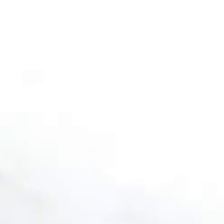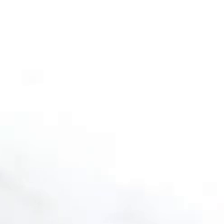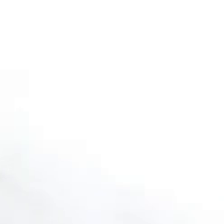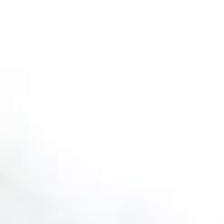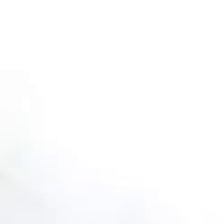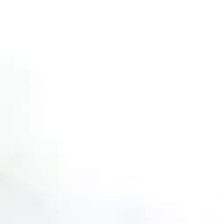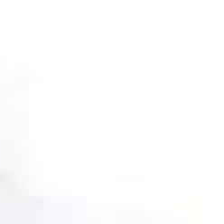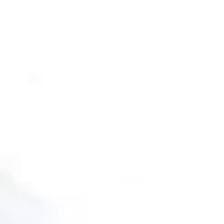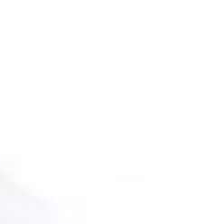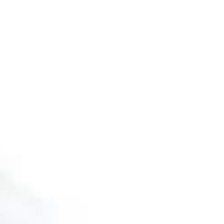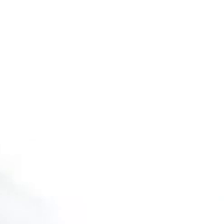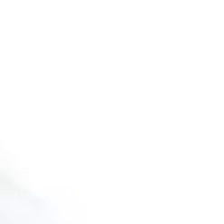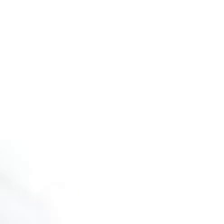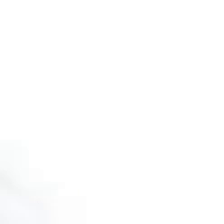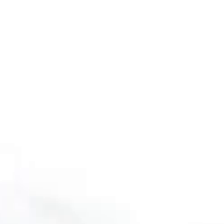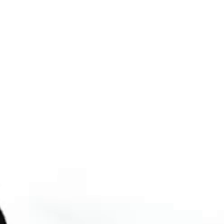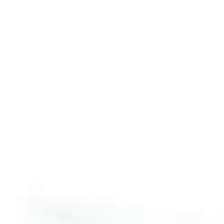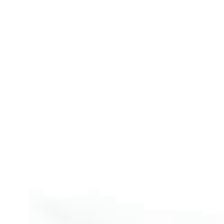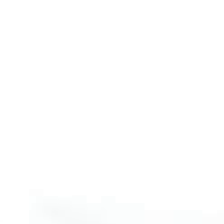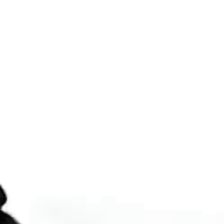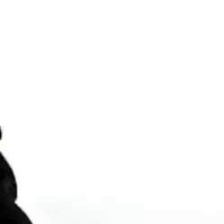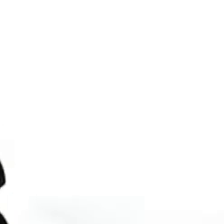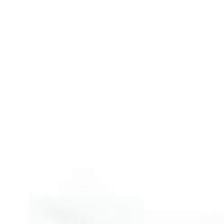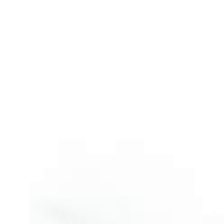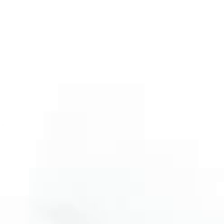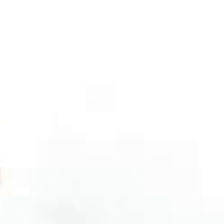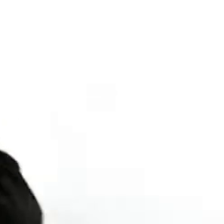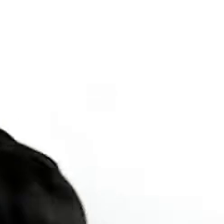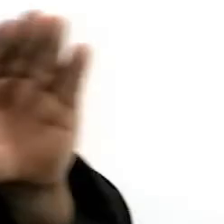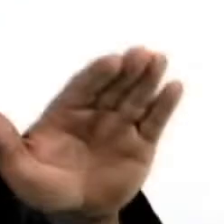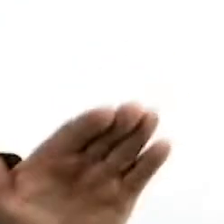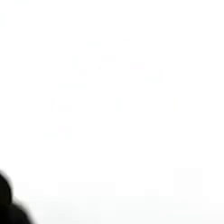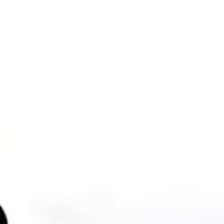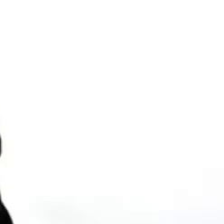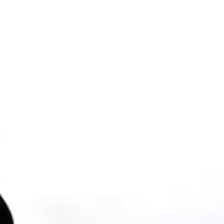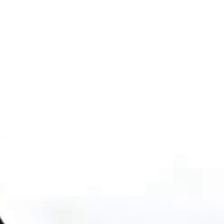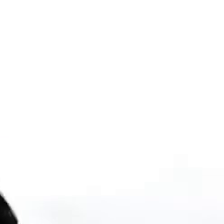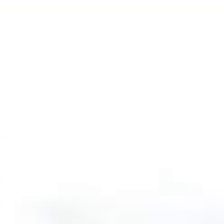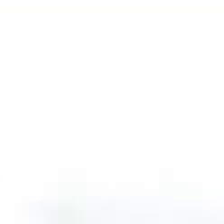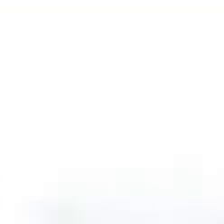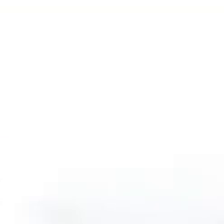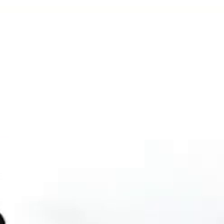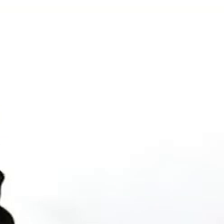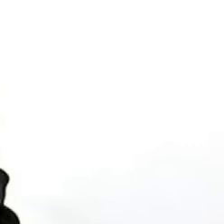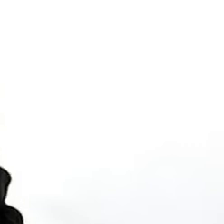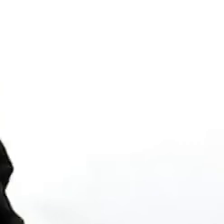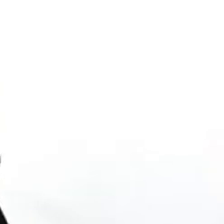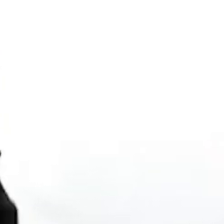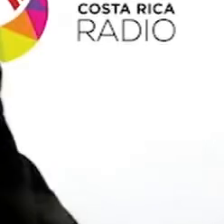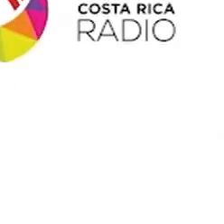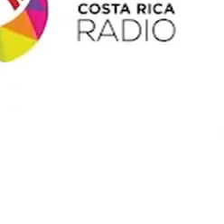Sinart en casa todos los viernes a partir de las 8 de la noche en todas nuestras plataformas 13 Costa Rica